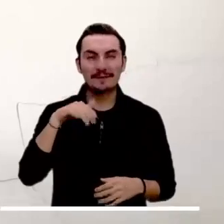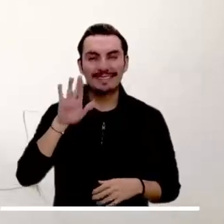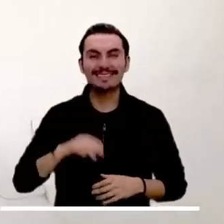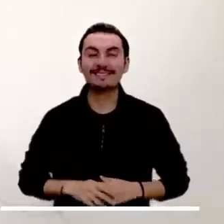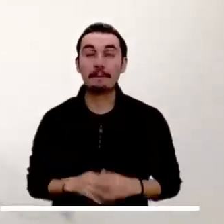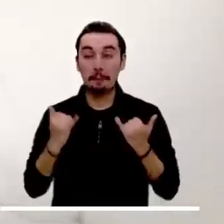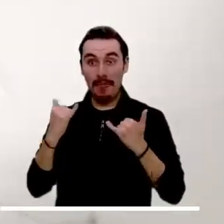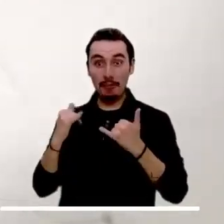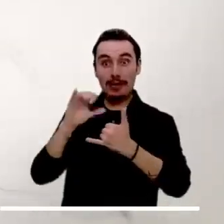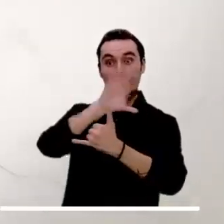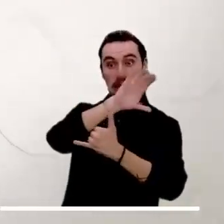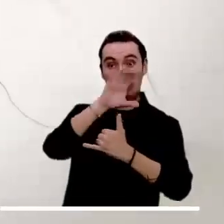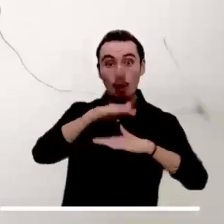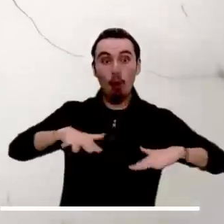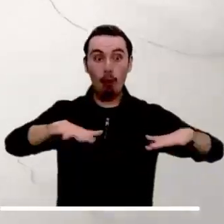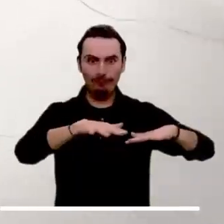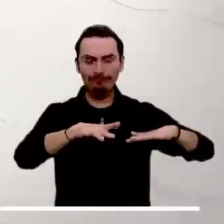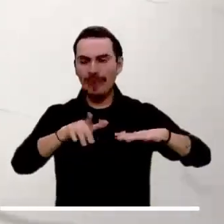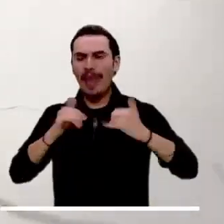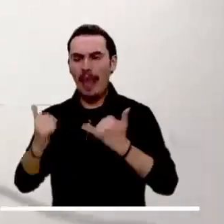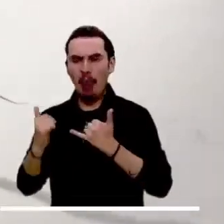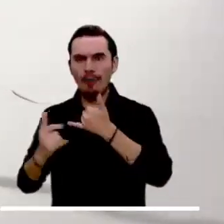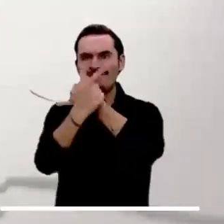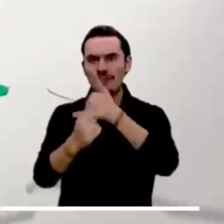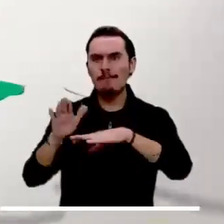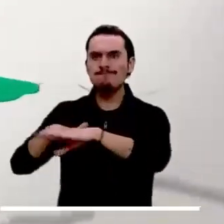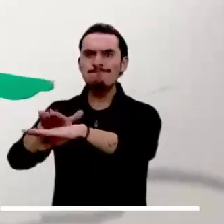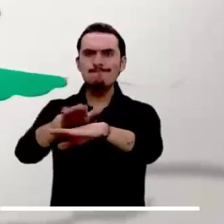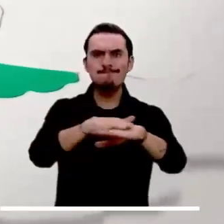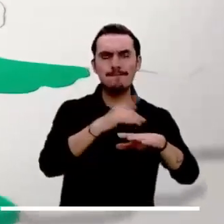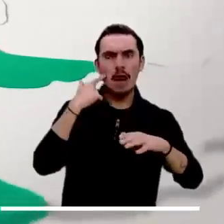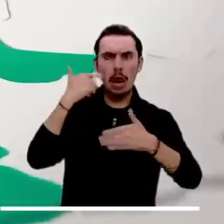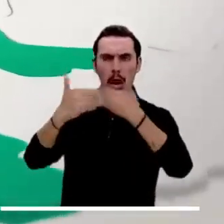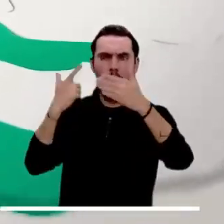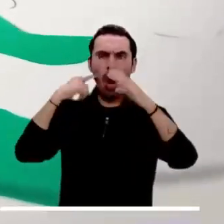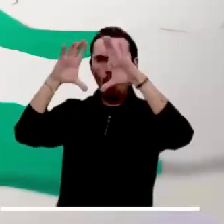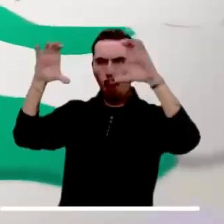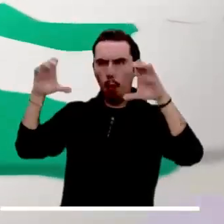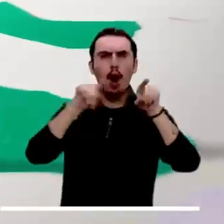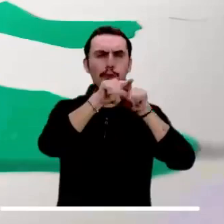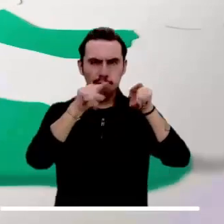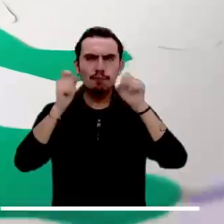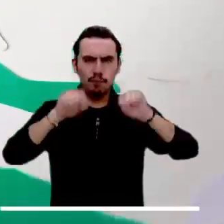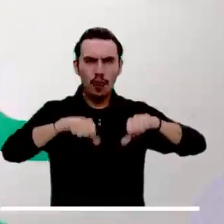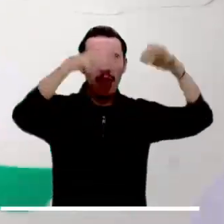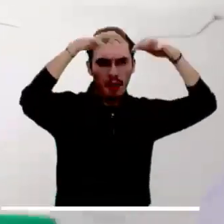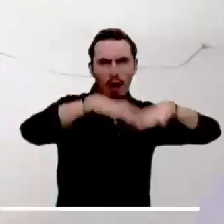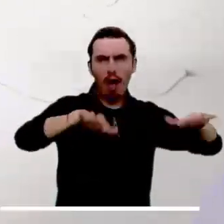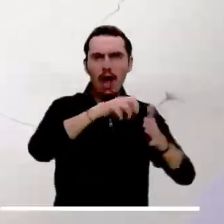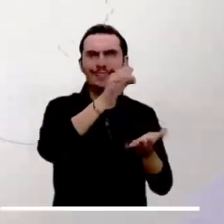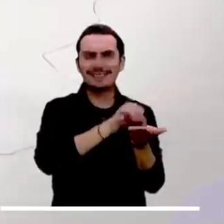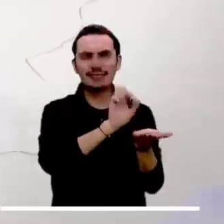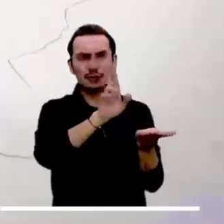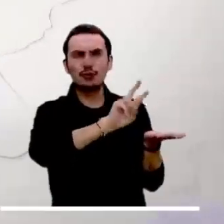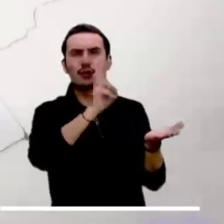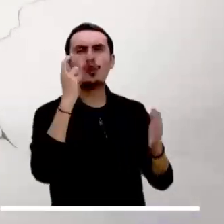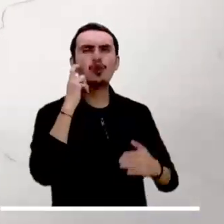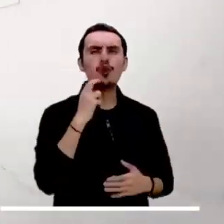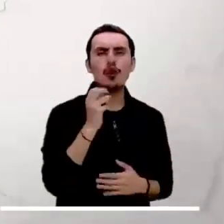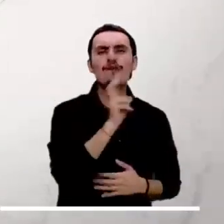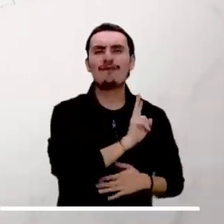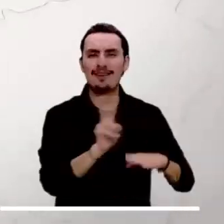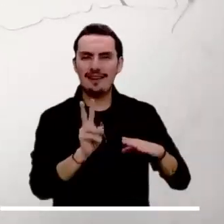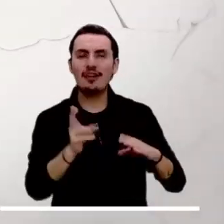estará entre parcial y mayormente nublado en el Pacífico. Algunas lluvias son posibles en el centro y sur de Chocó, occidente de Valle del Cauca,